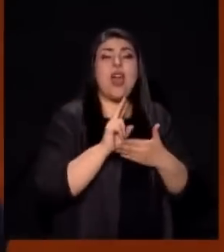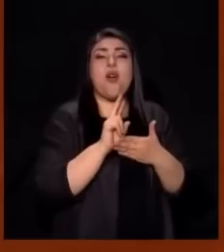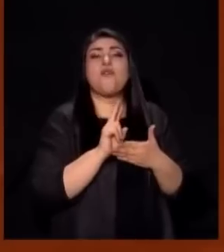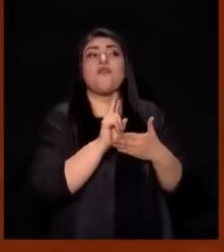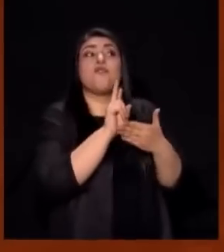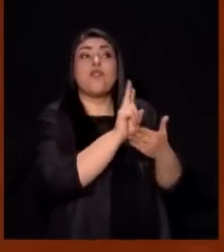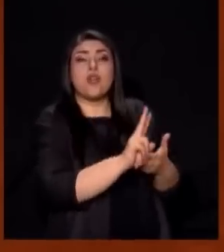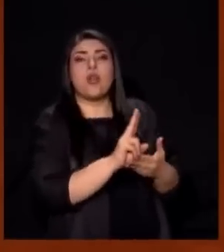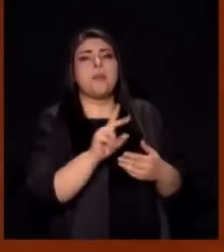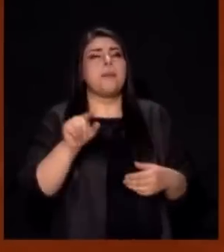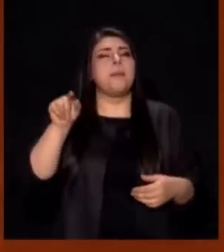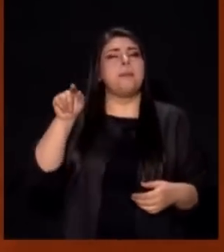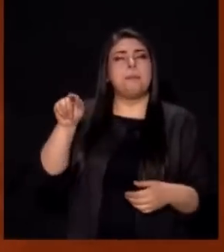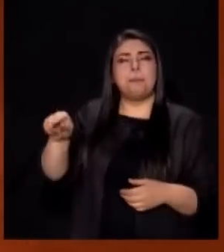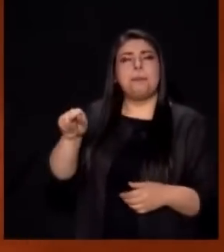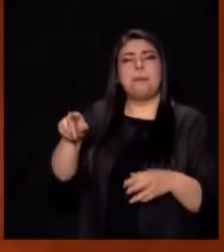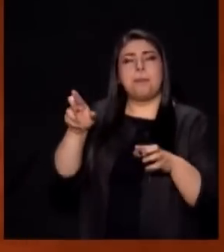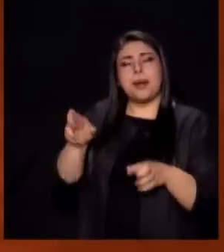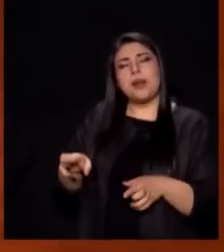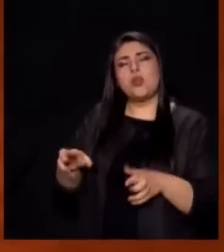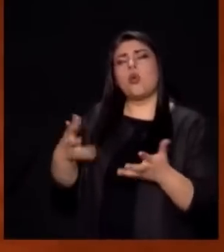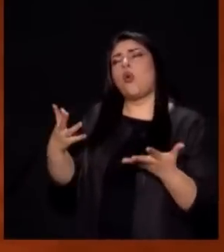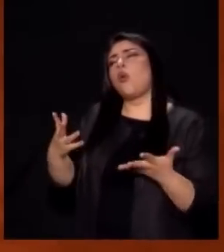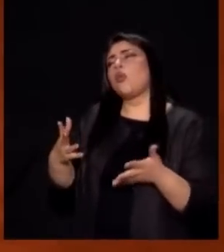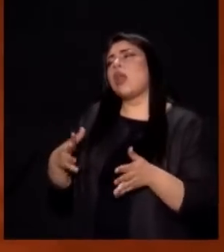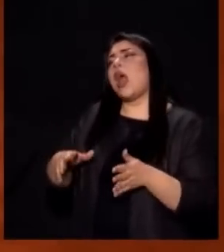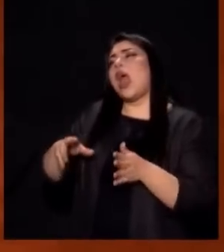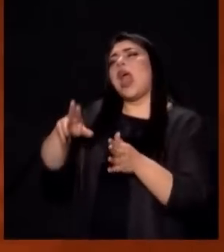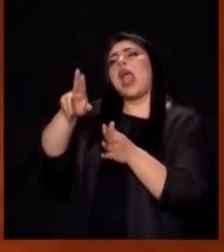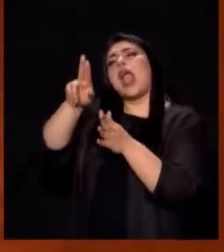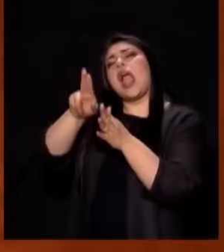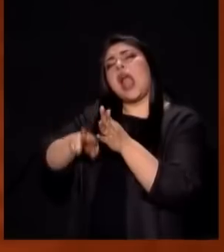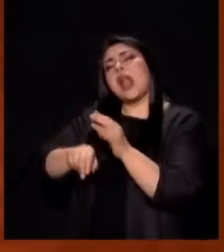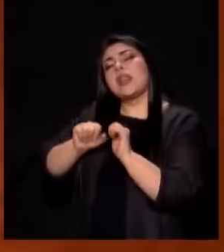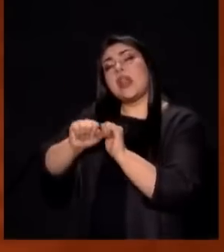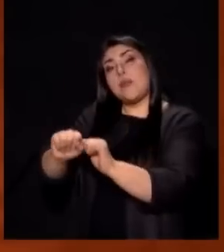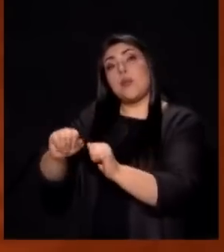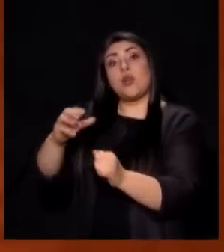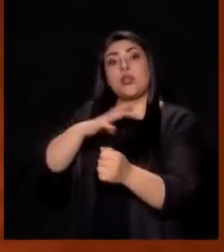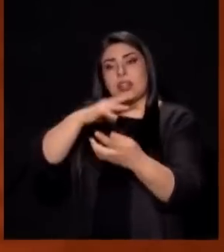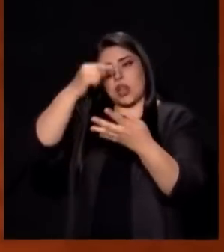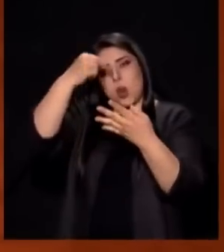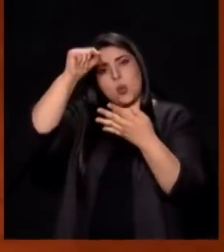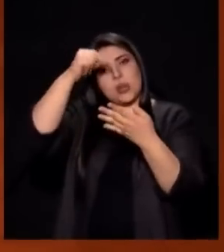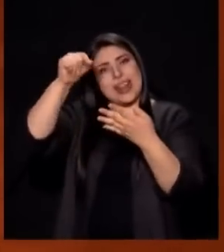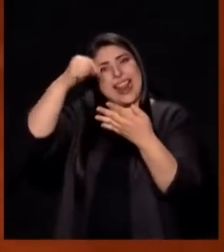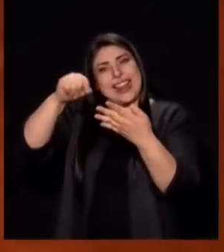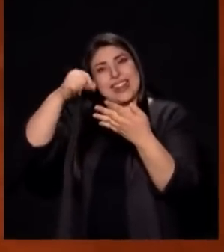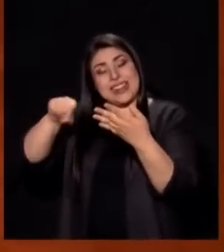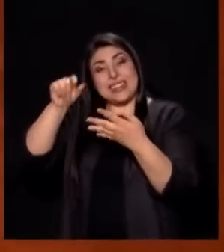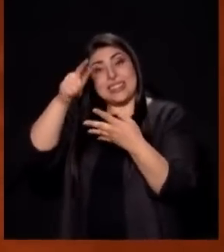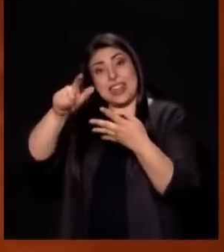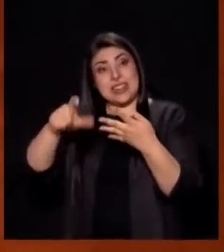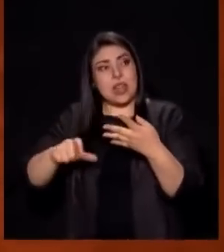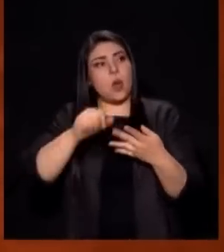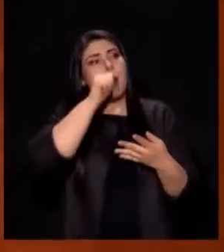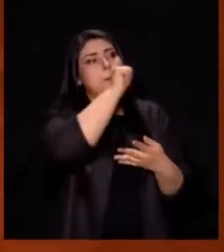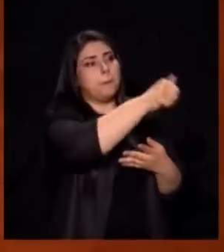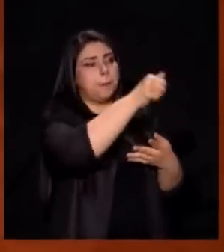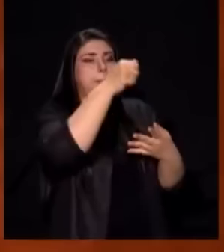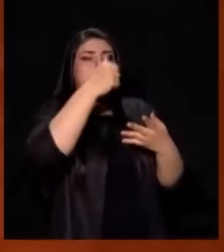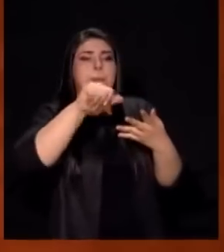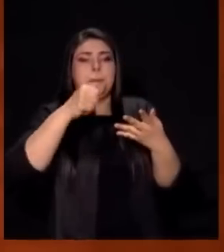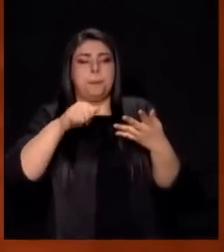difunto va a designarle algo específico Pero si no lo designa Si no hay de esos